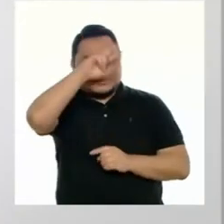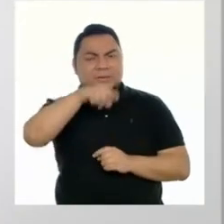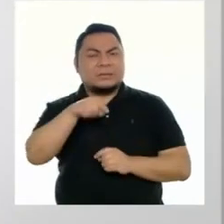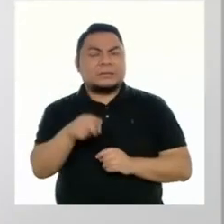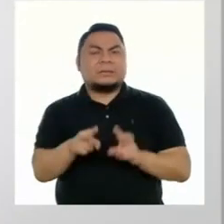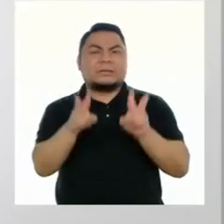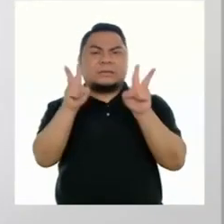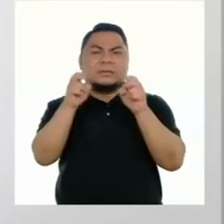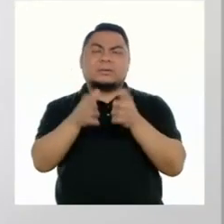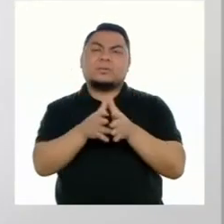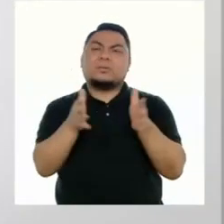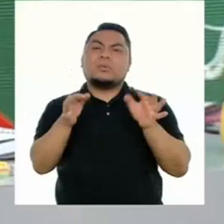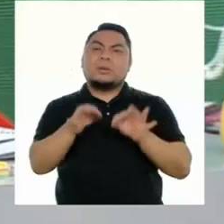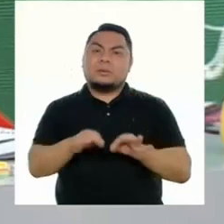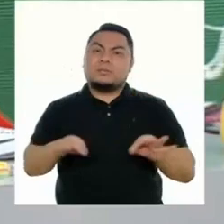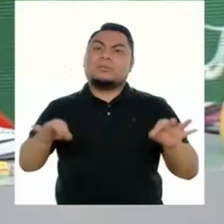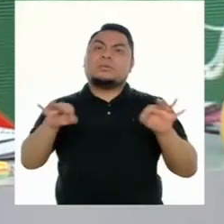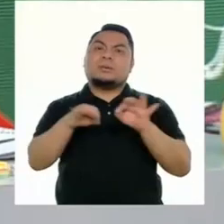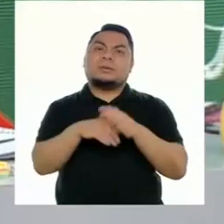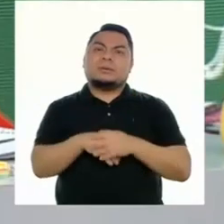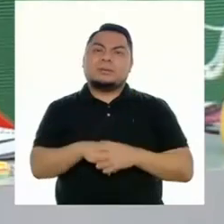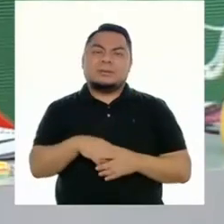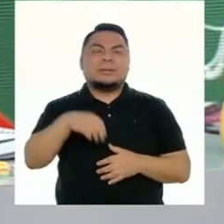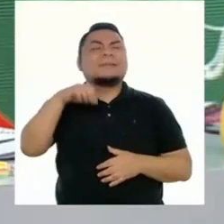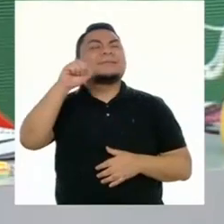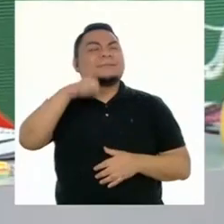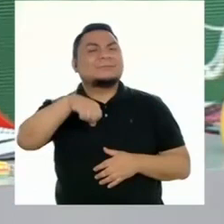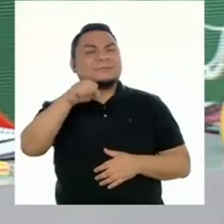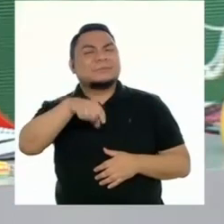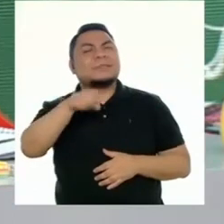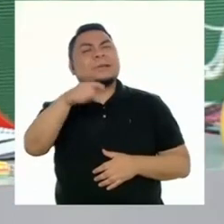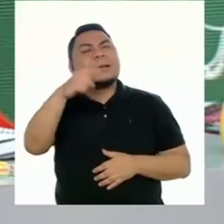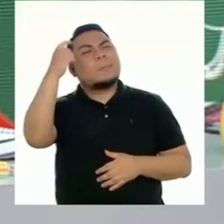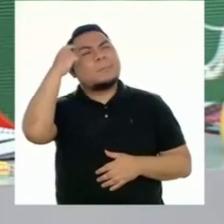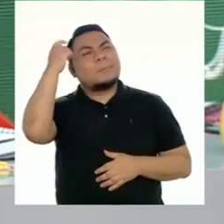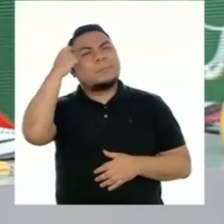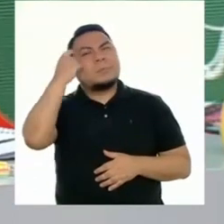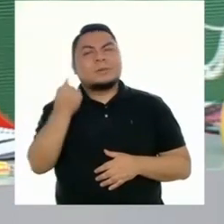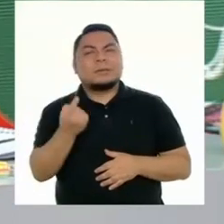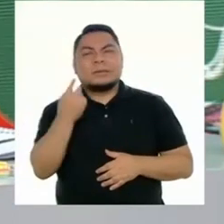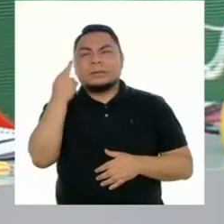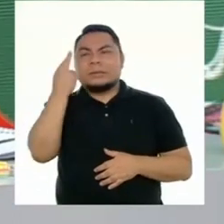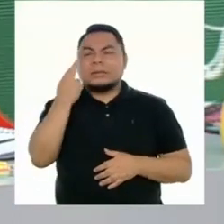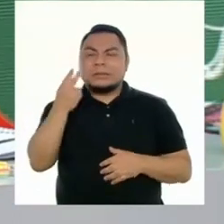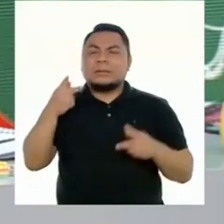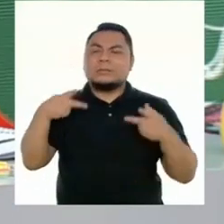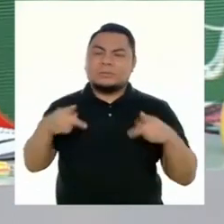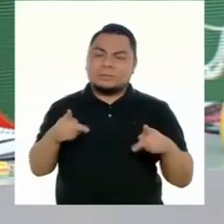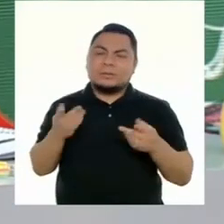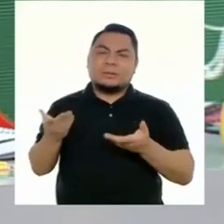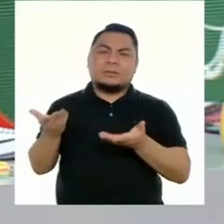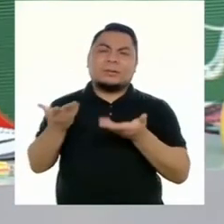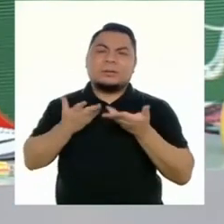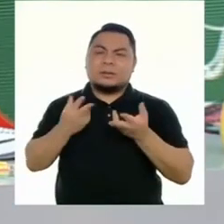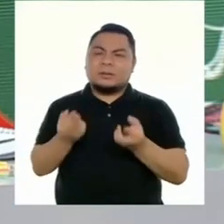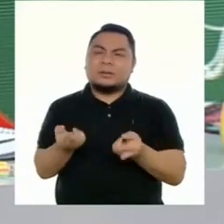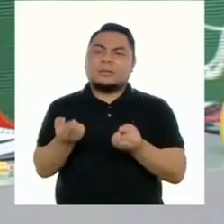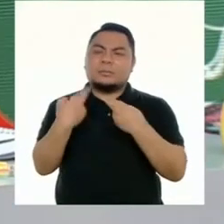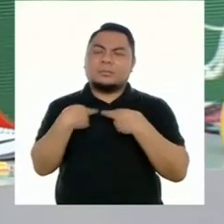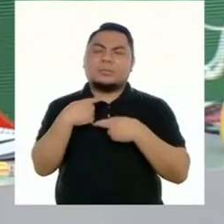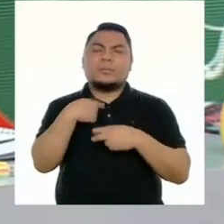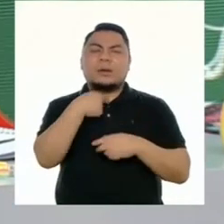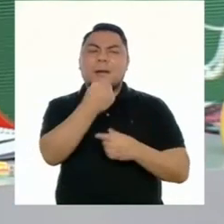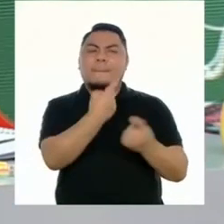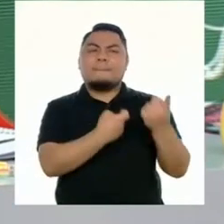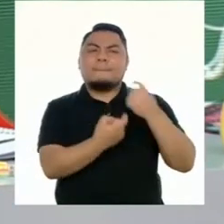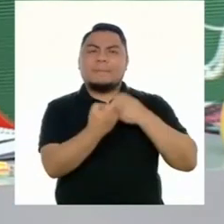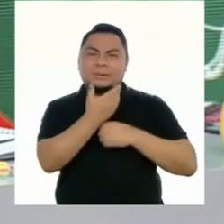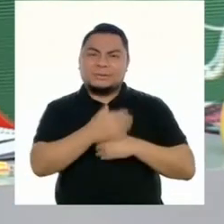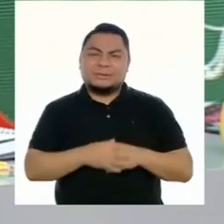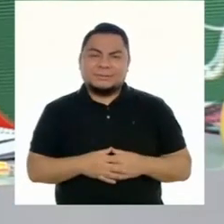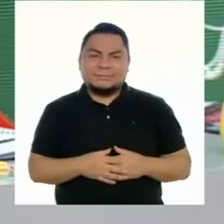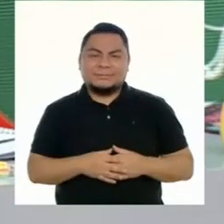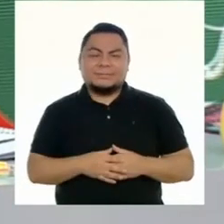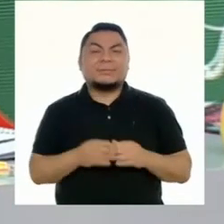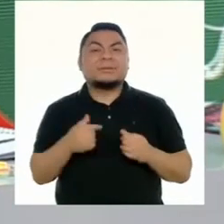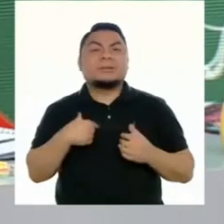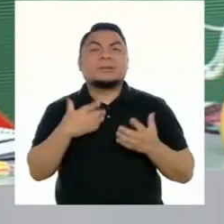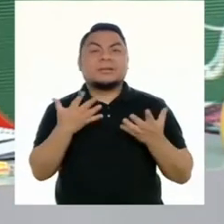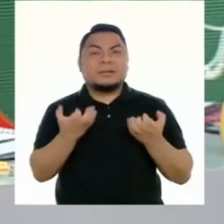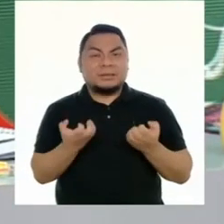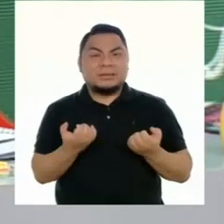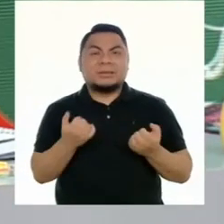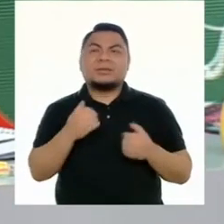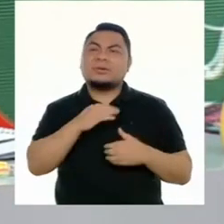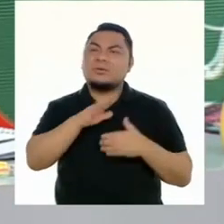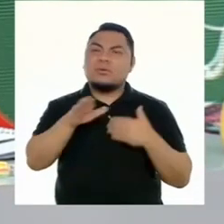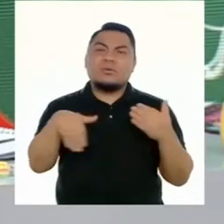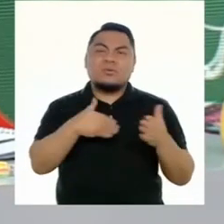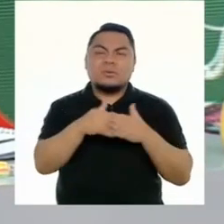Es un tema muy importante. Sí, estábamos pensando en razones que nos permitan dar respuesta a la pregunta planteada. Queremos